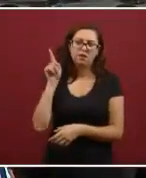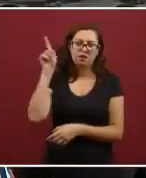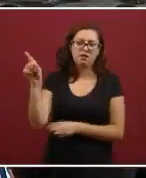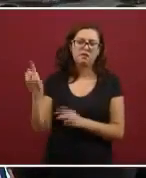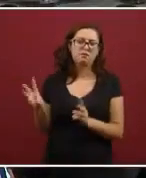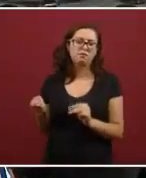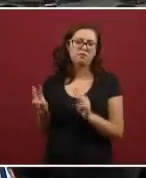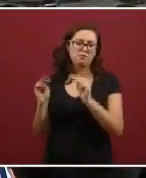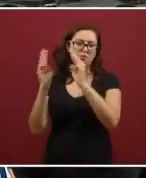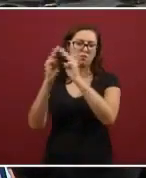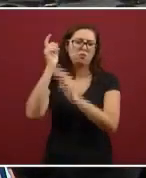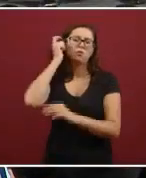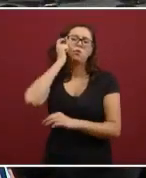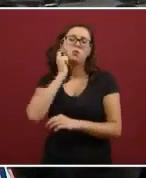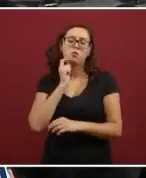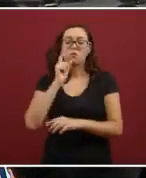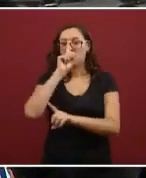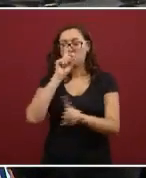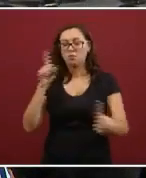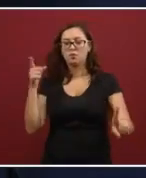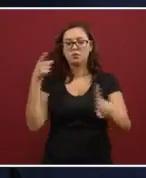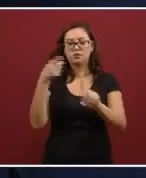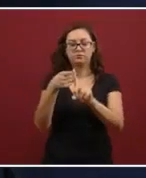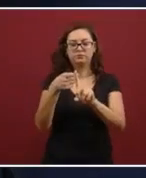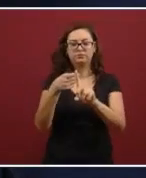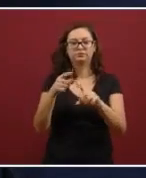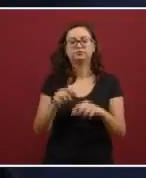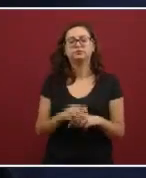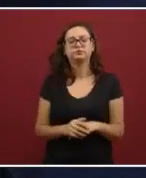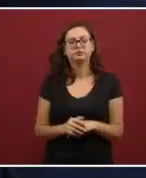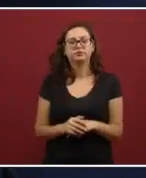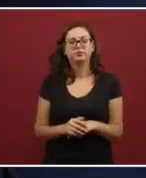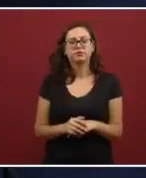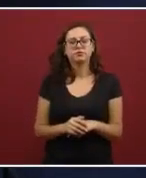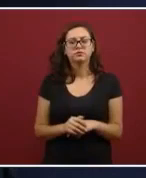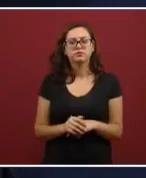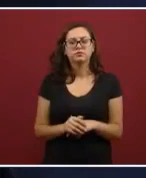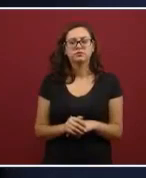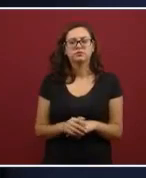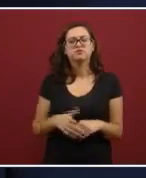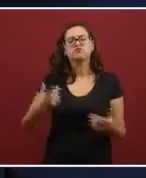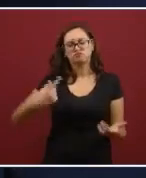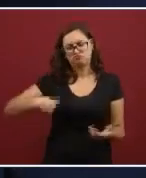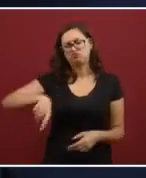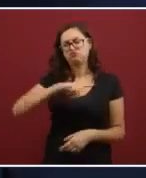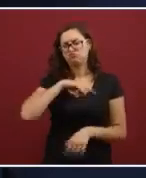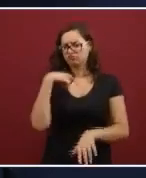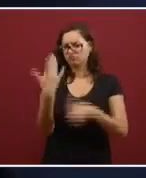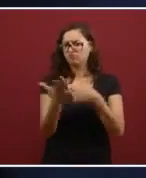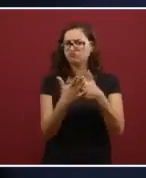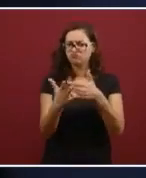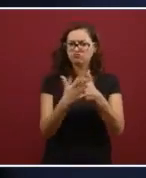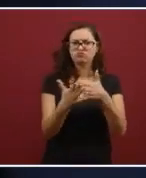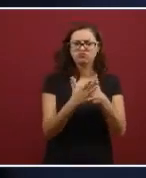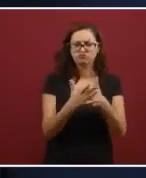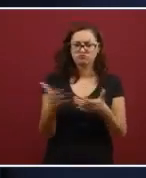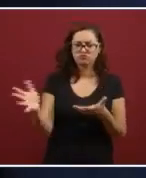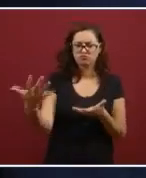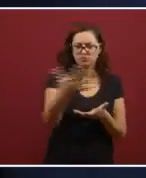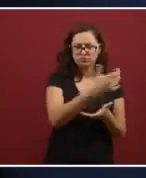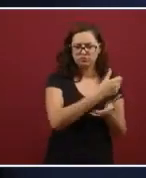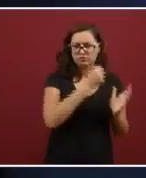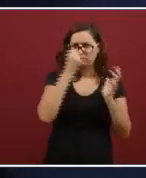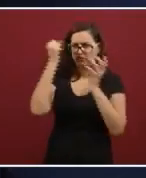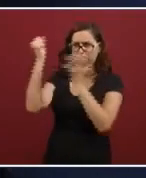de Guerrero. Ese sería el objetivo, la cual nosotros destinaremos los recursos. En ese